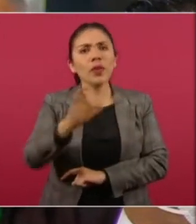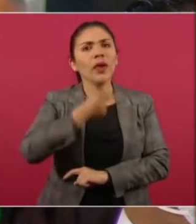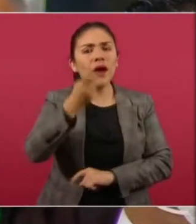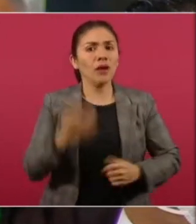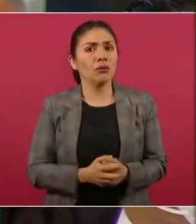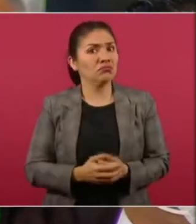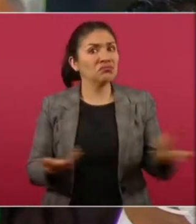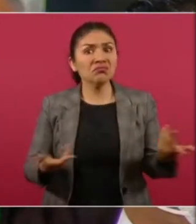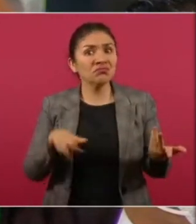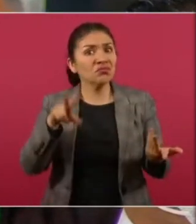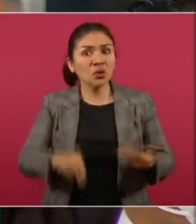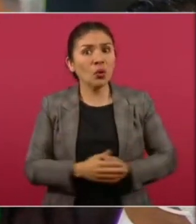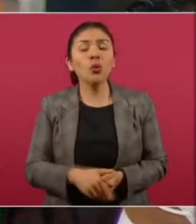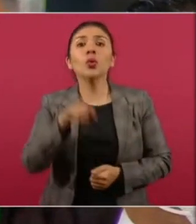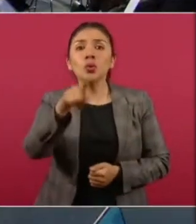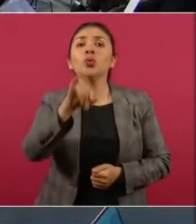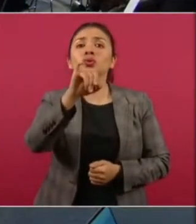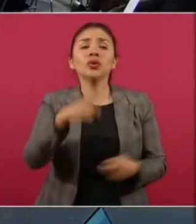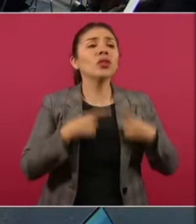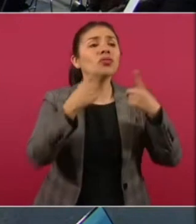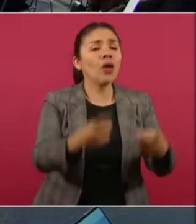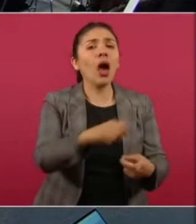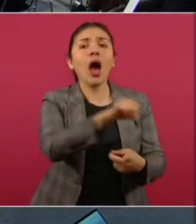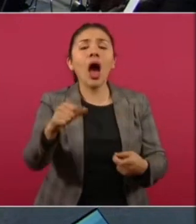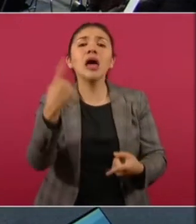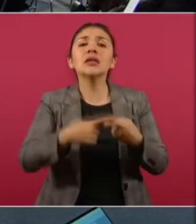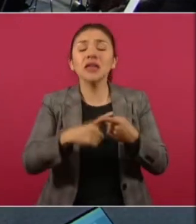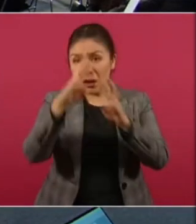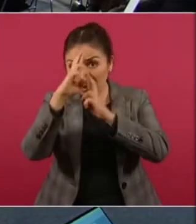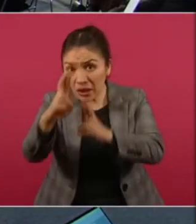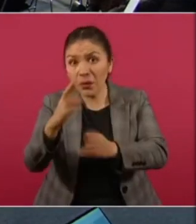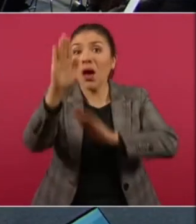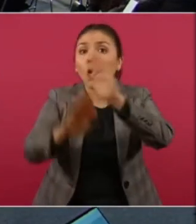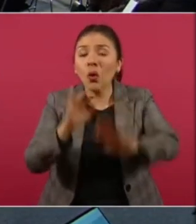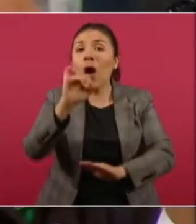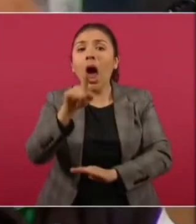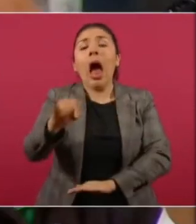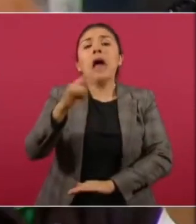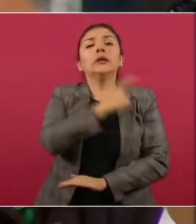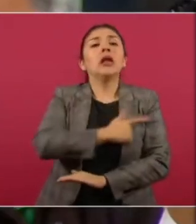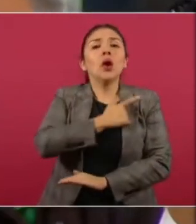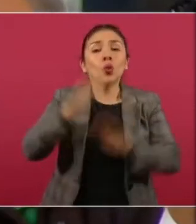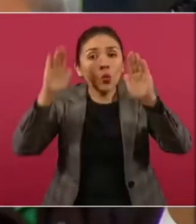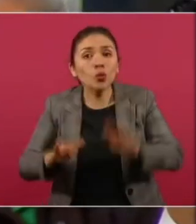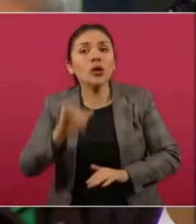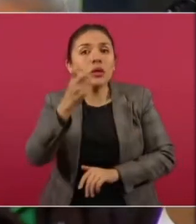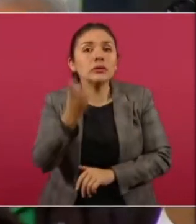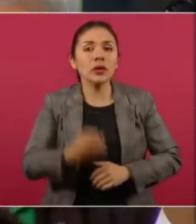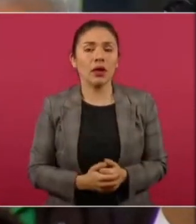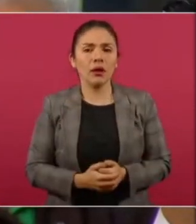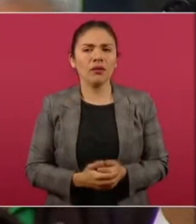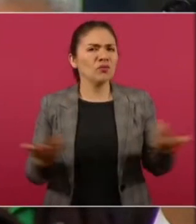Pero no, porque usted le da, usted prefiere las alabanzas, presidente. Discúlpeme que se lo diga. Si, si,